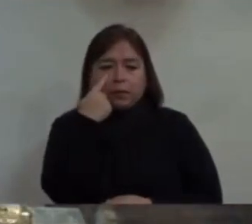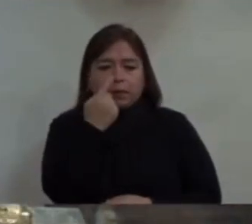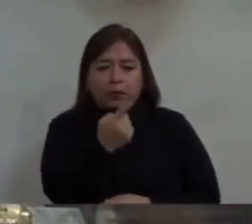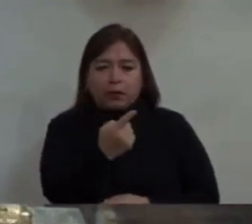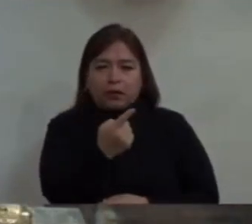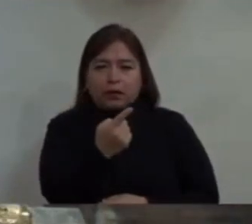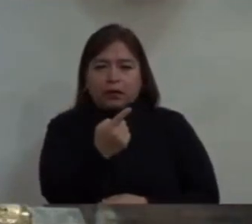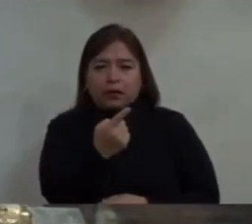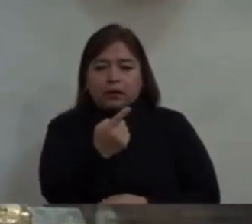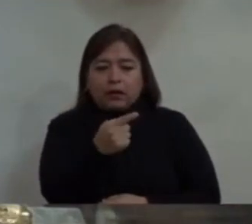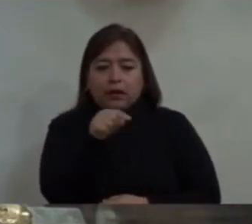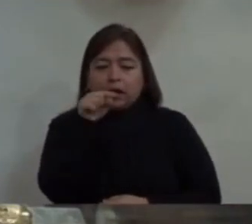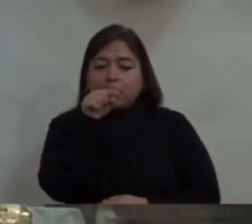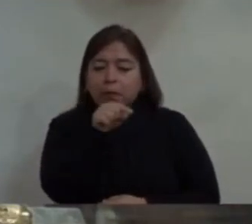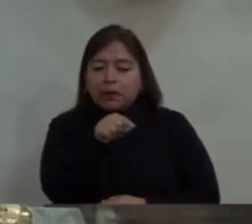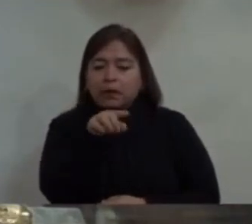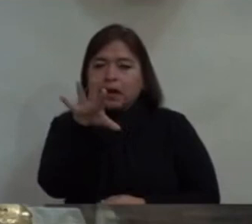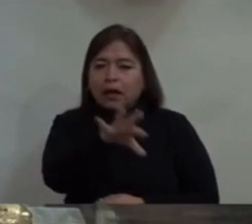al elegido,